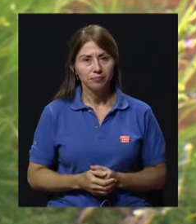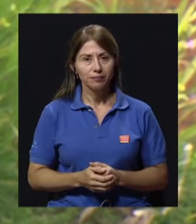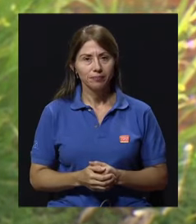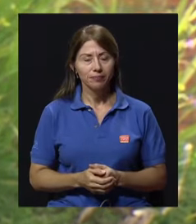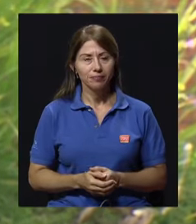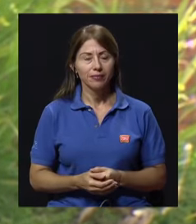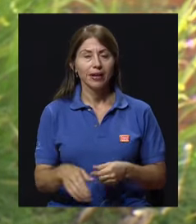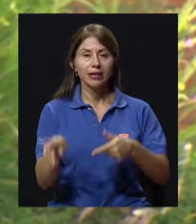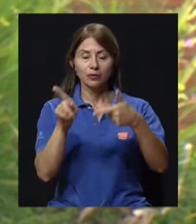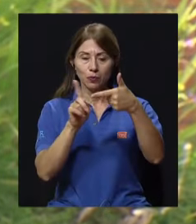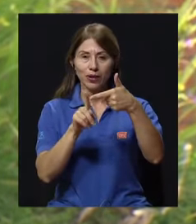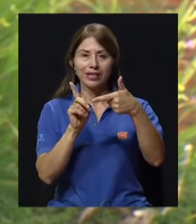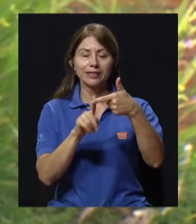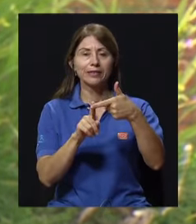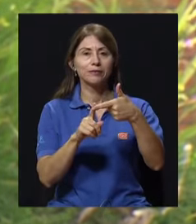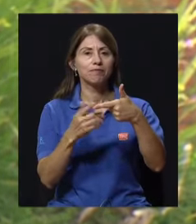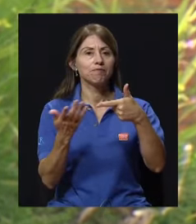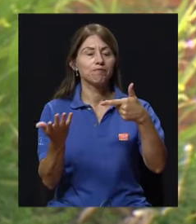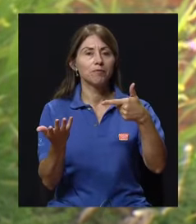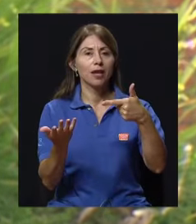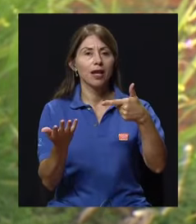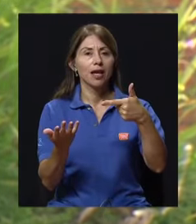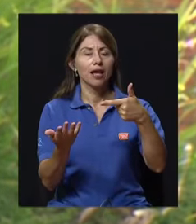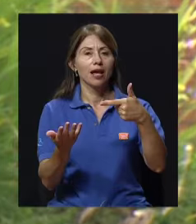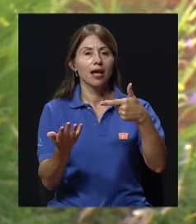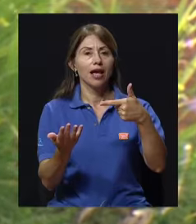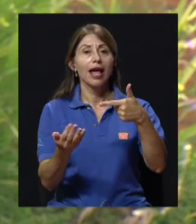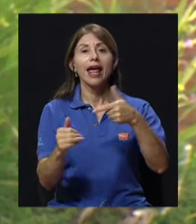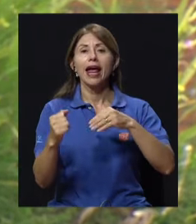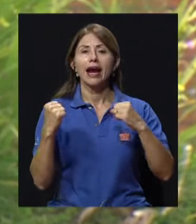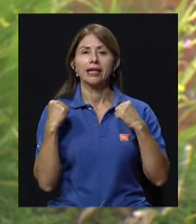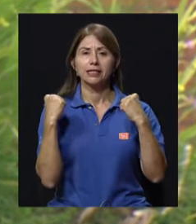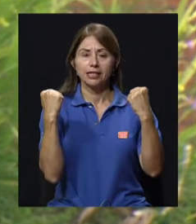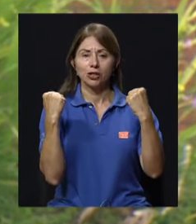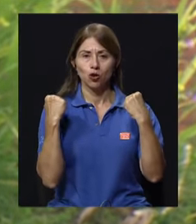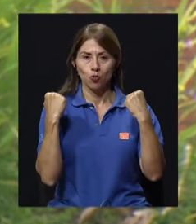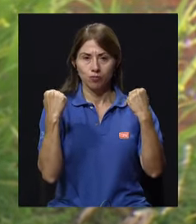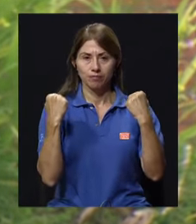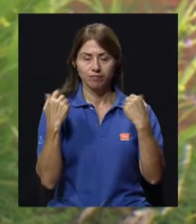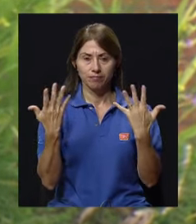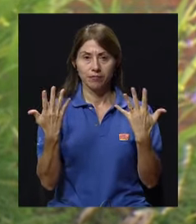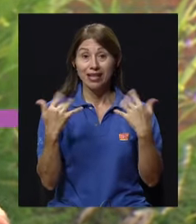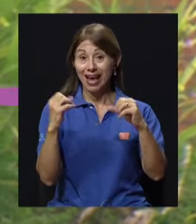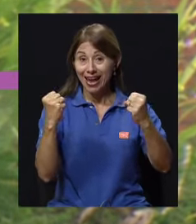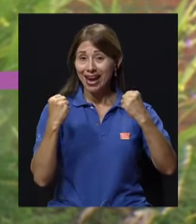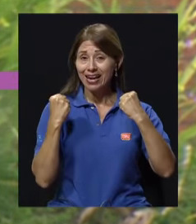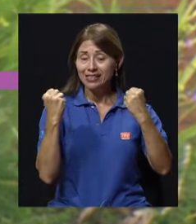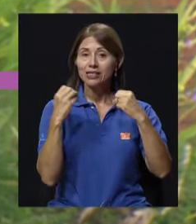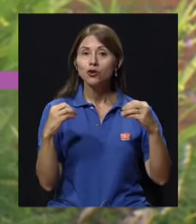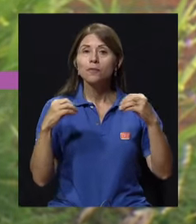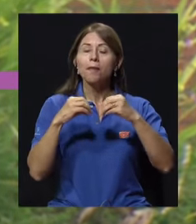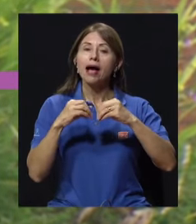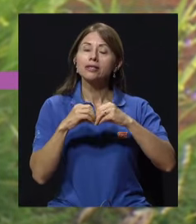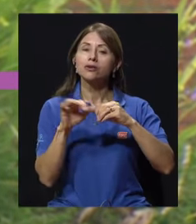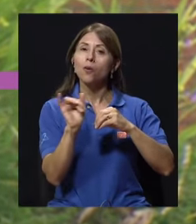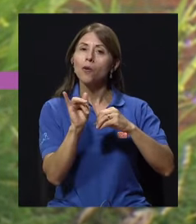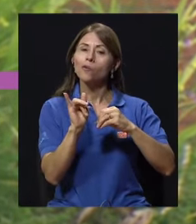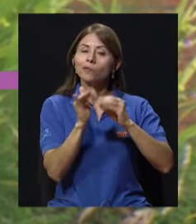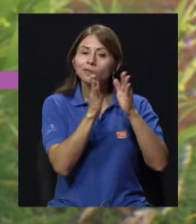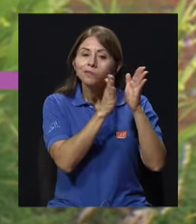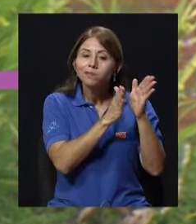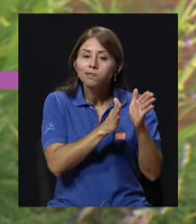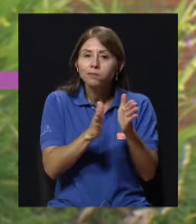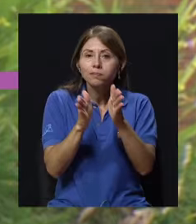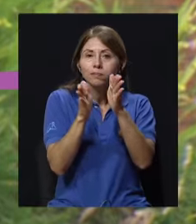Después vamos a tener lo que es, digamos, ya ejercicio. Ejercicio ya es un poco más estructurado, ¿verdad?